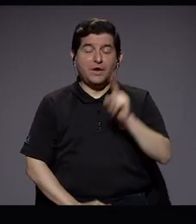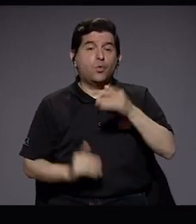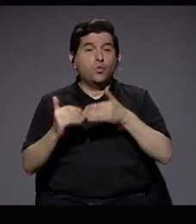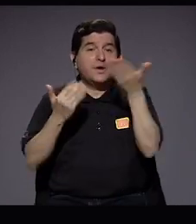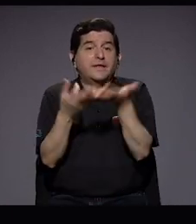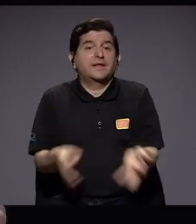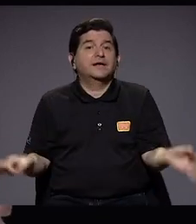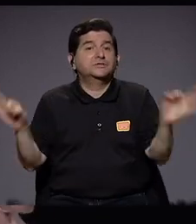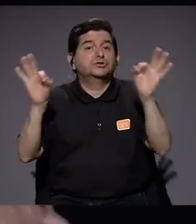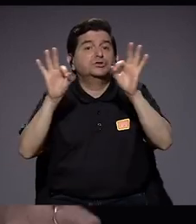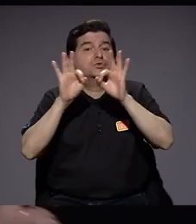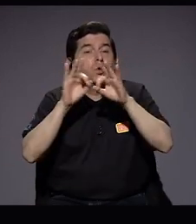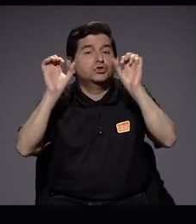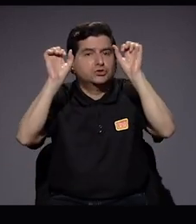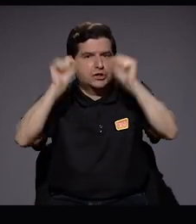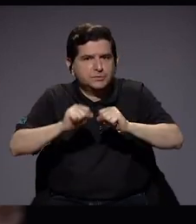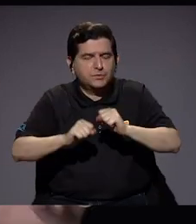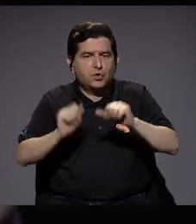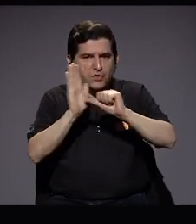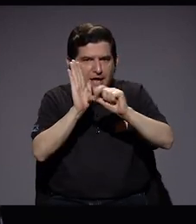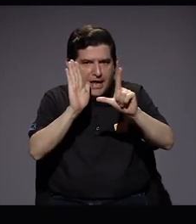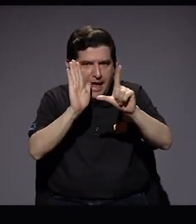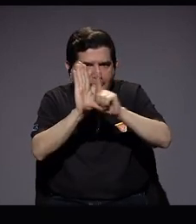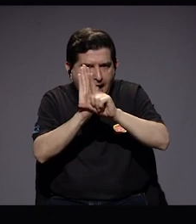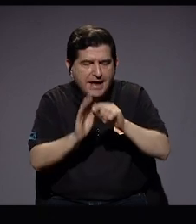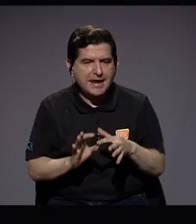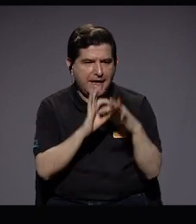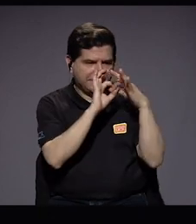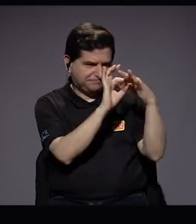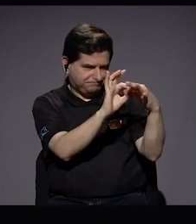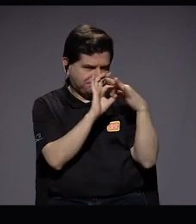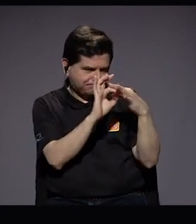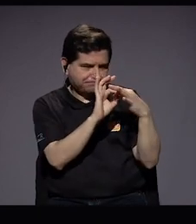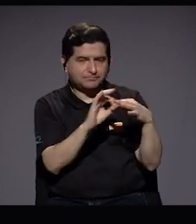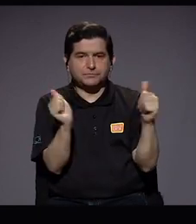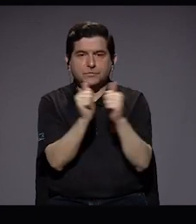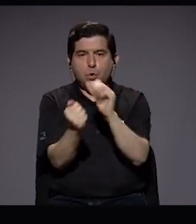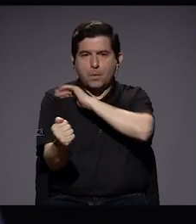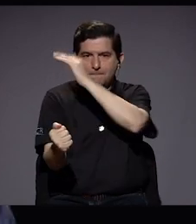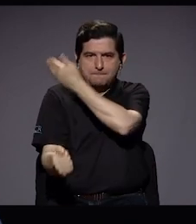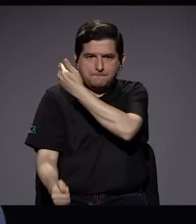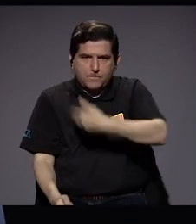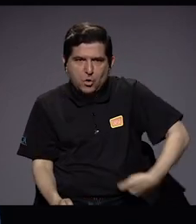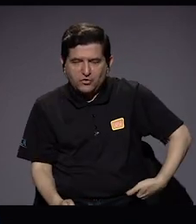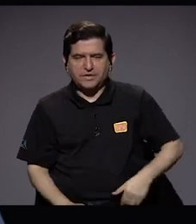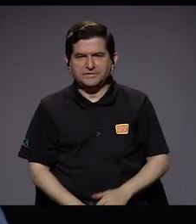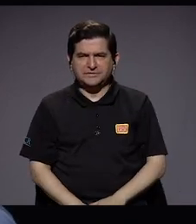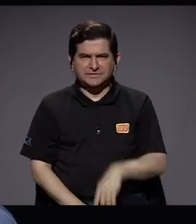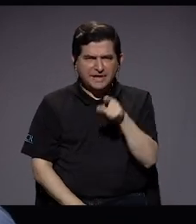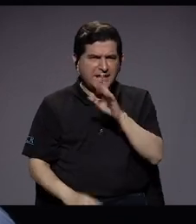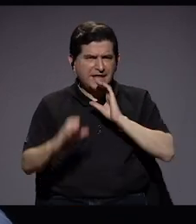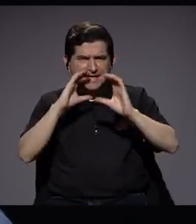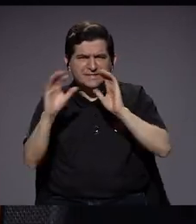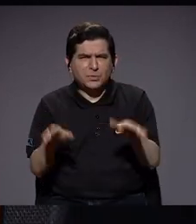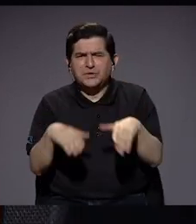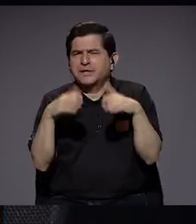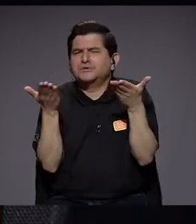fundamentales para la Asamblea Legislativa es esa relación con el Ejecutivo, ¿cómo calificaría esa comunicación?